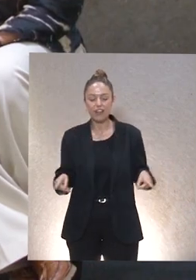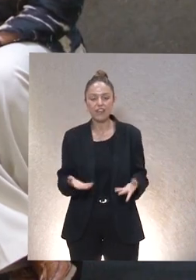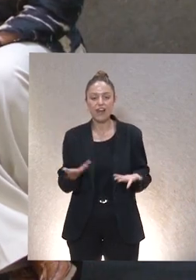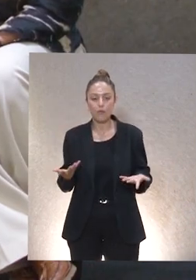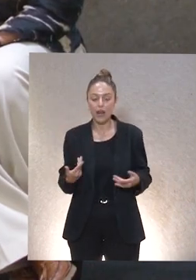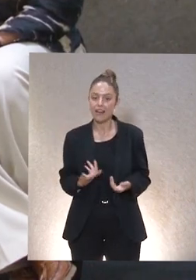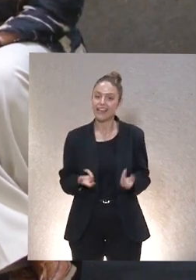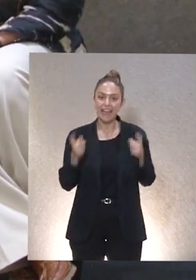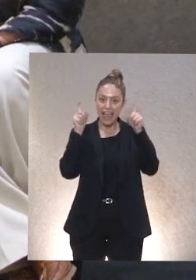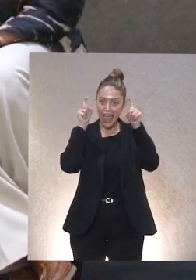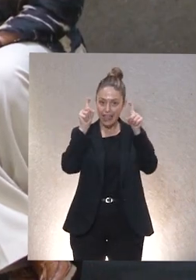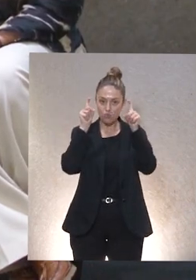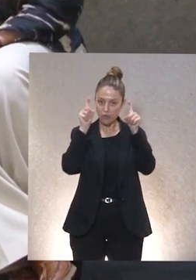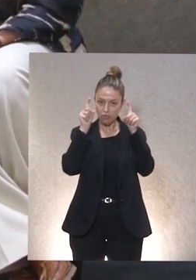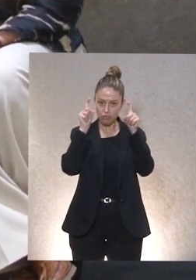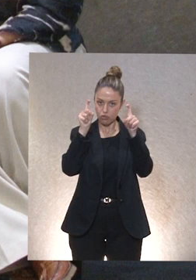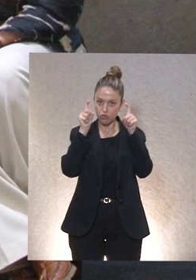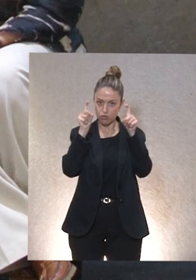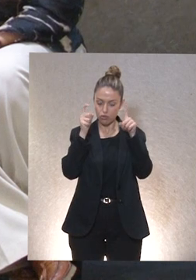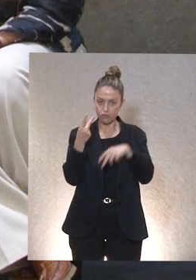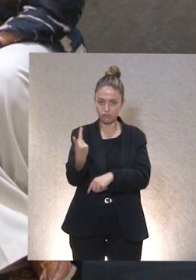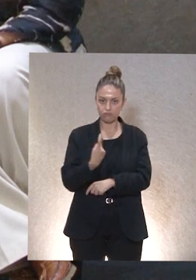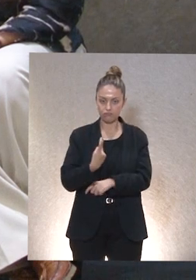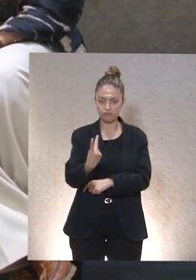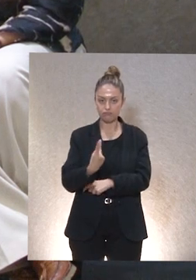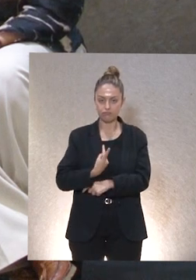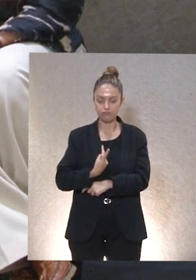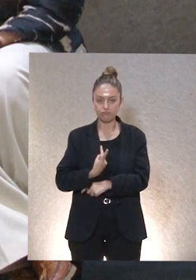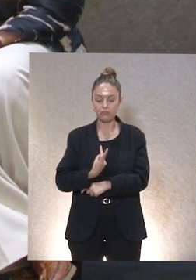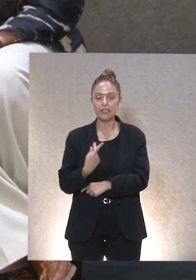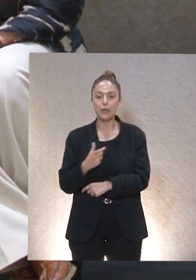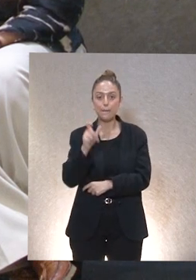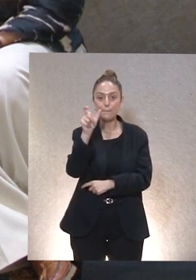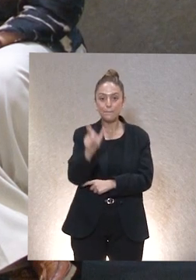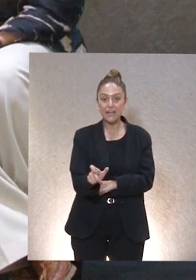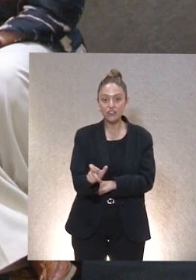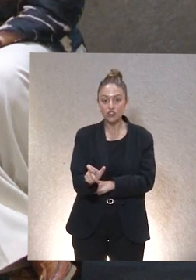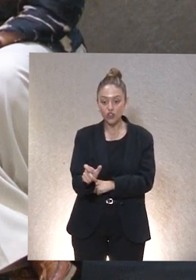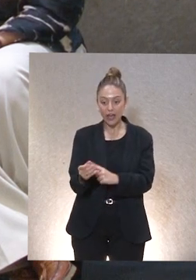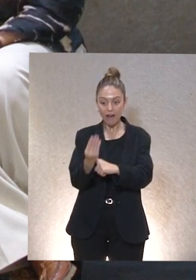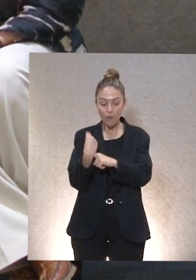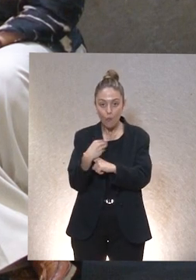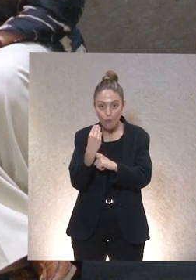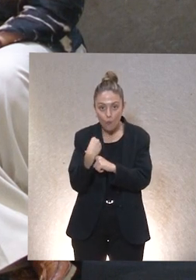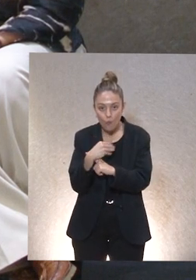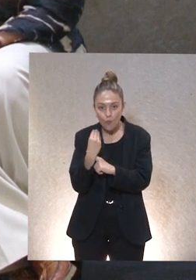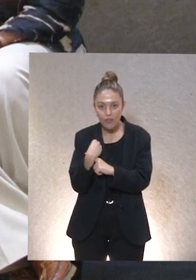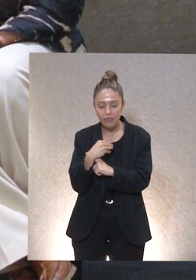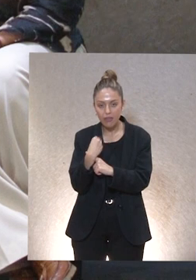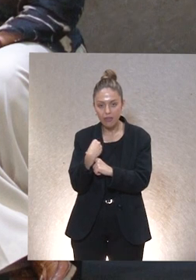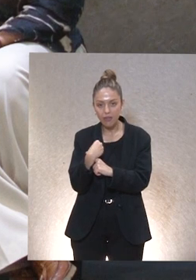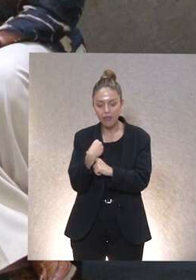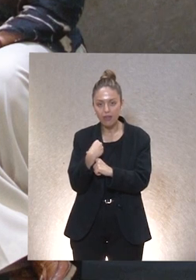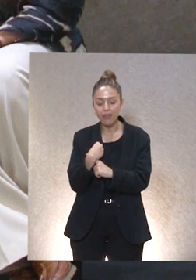educación de las dos partes o sea por una parte la persona que recibe los cuidados tiene